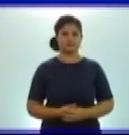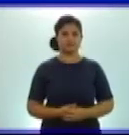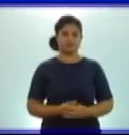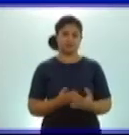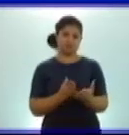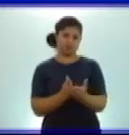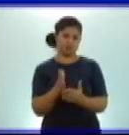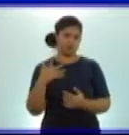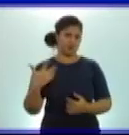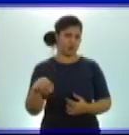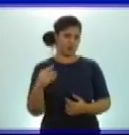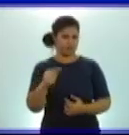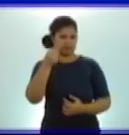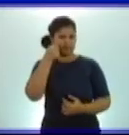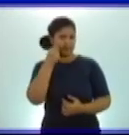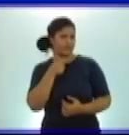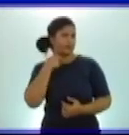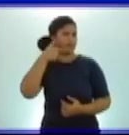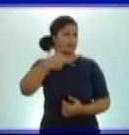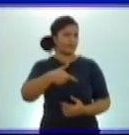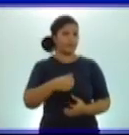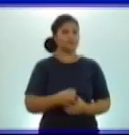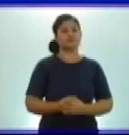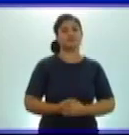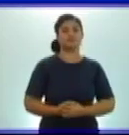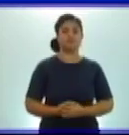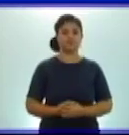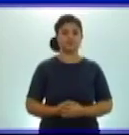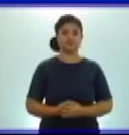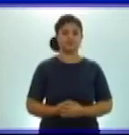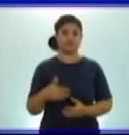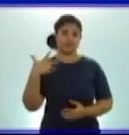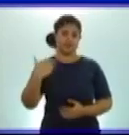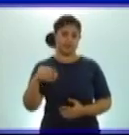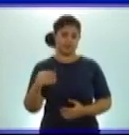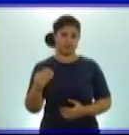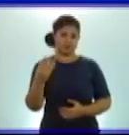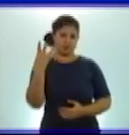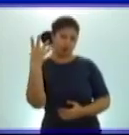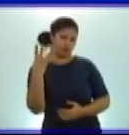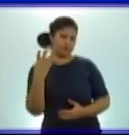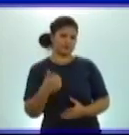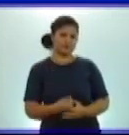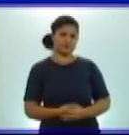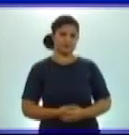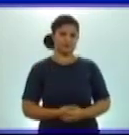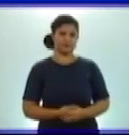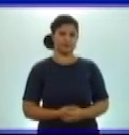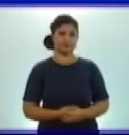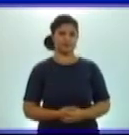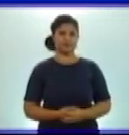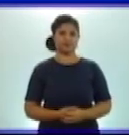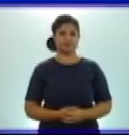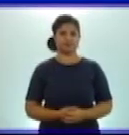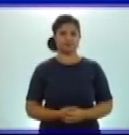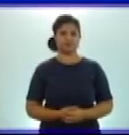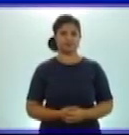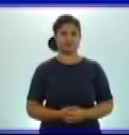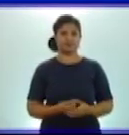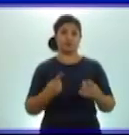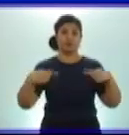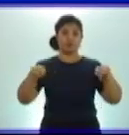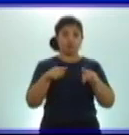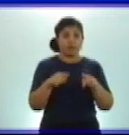el otro ejemplo. Ejercicio cuatro. Dice, escribe en la tabla de posiciones los